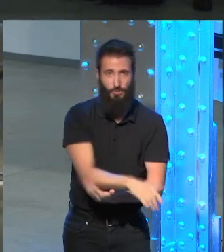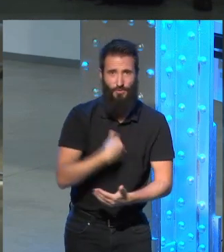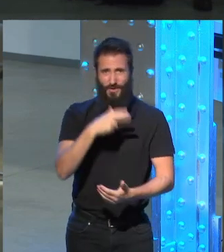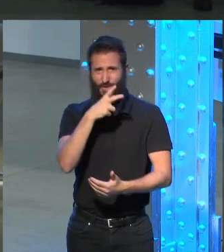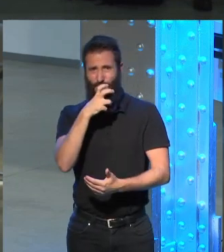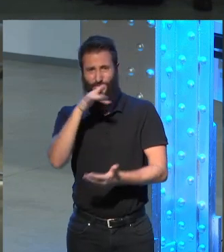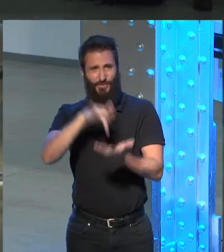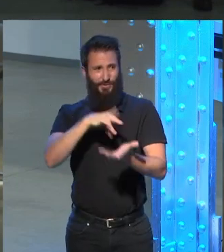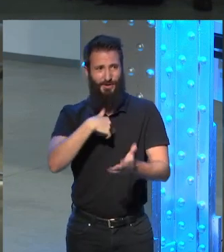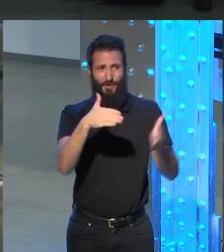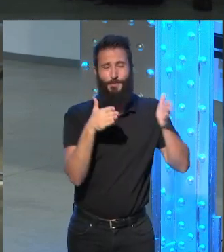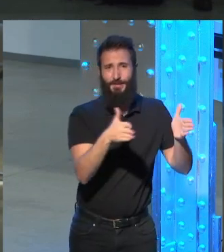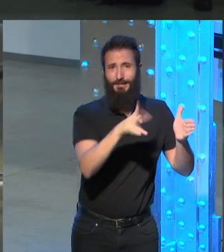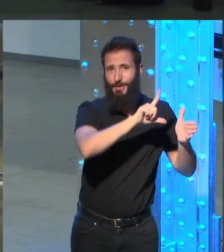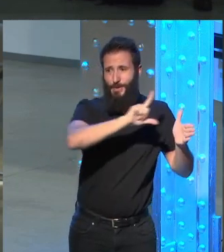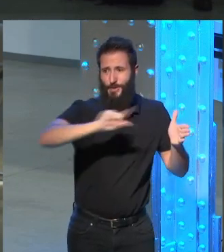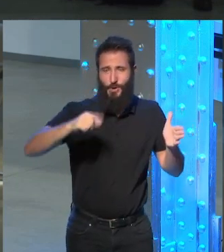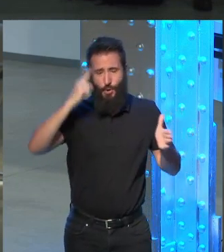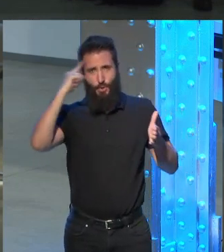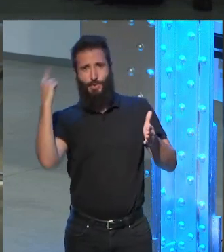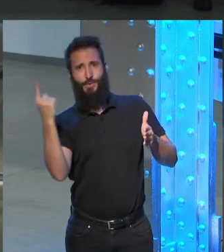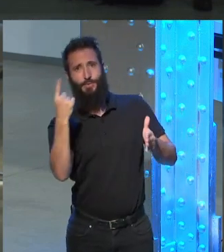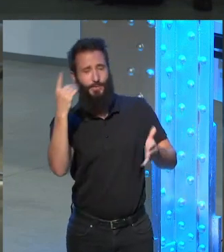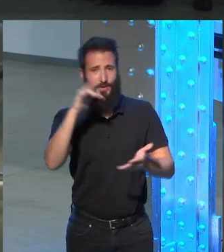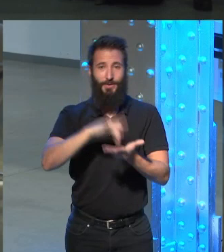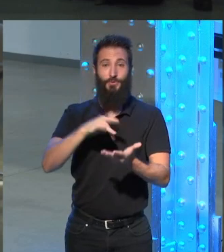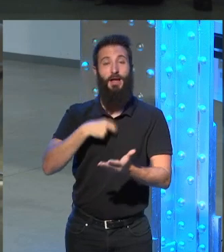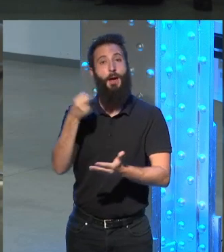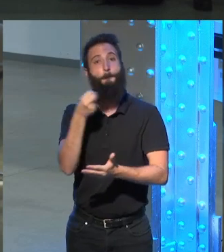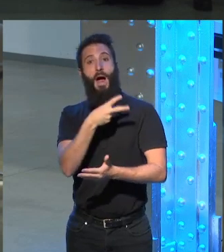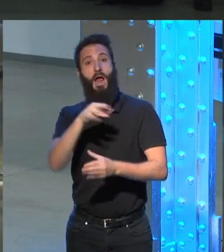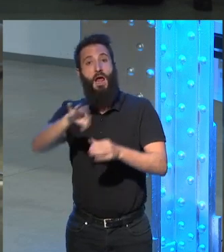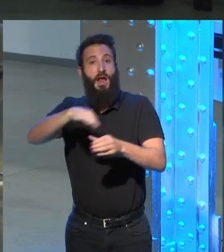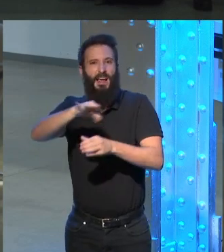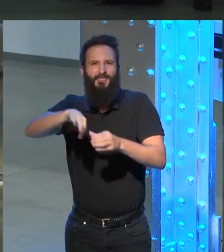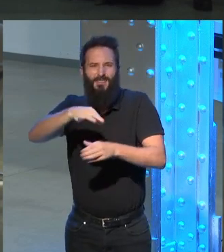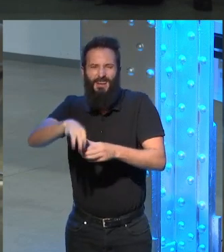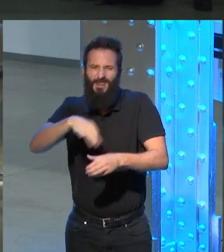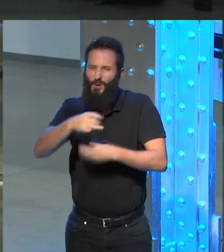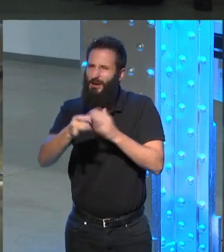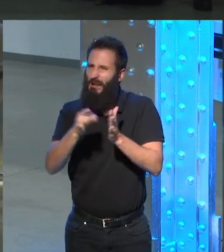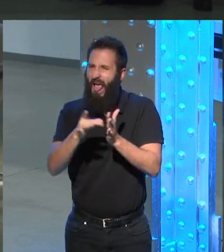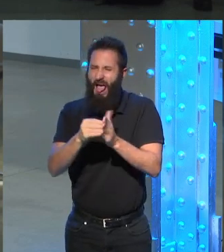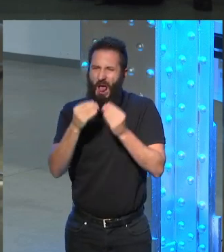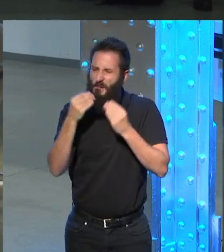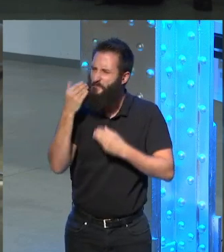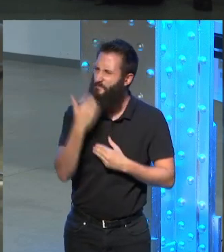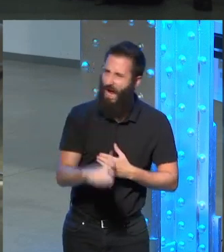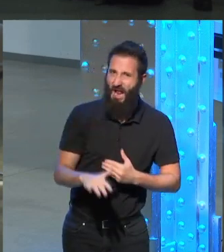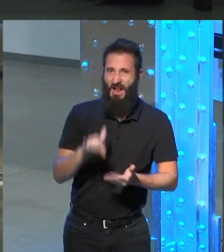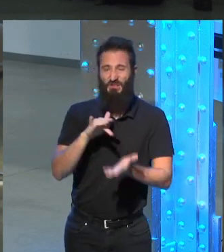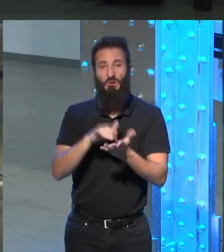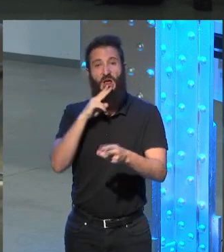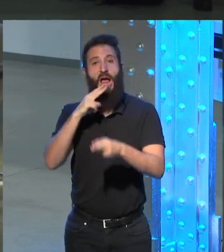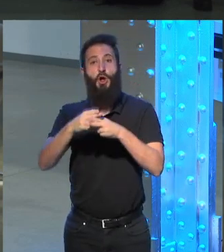salí con vértigo yo ahí de esa perrera y me metía un cafecito de mala muerte que se llamaba la la catedral